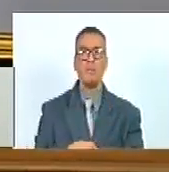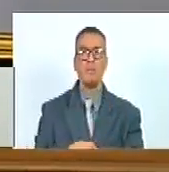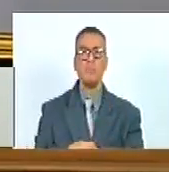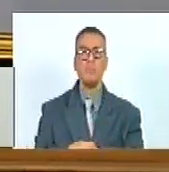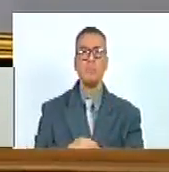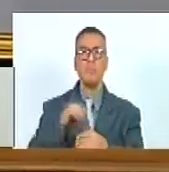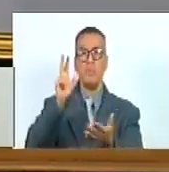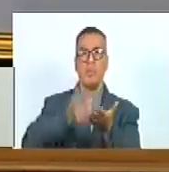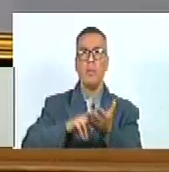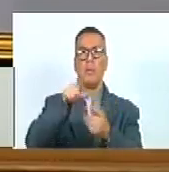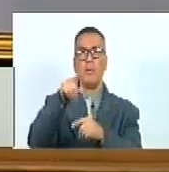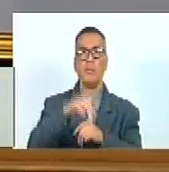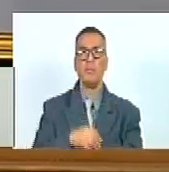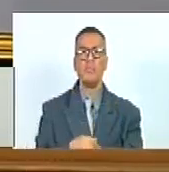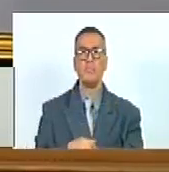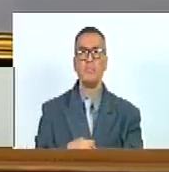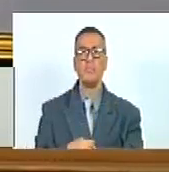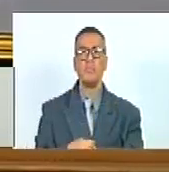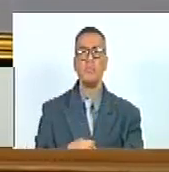aprobada